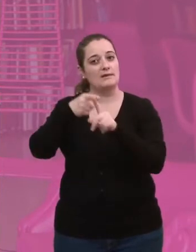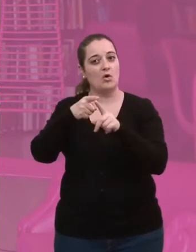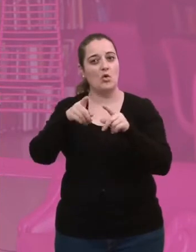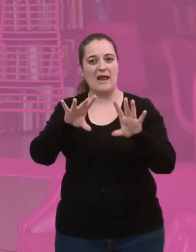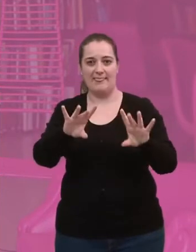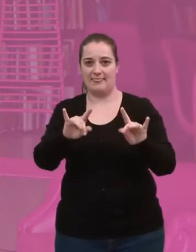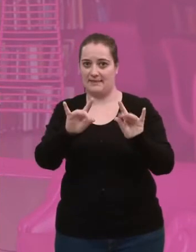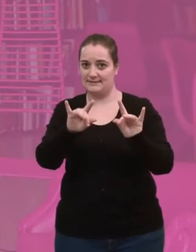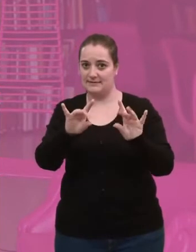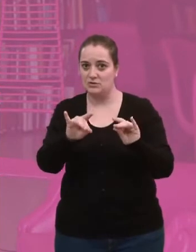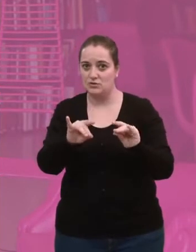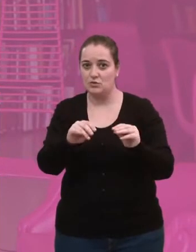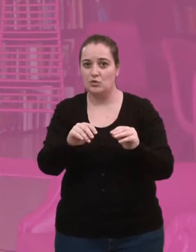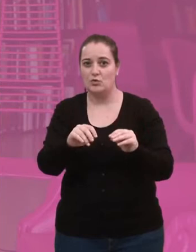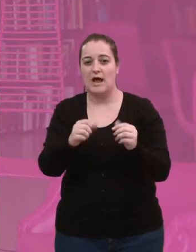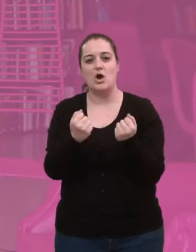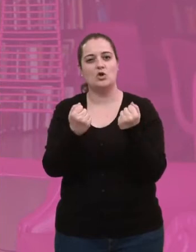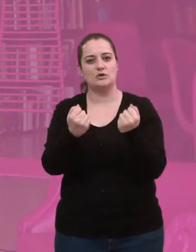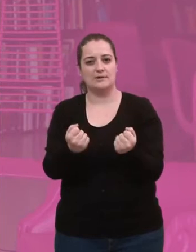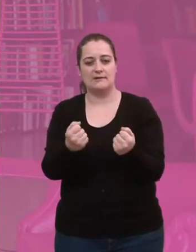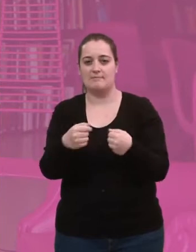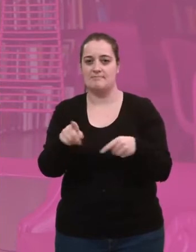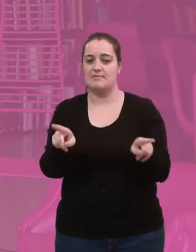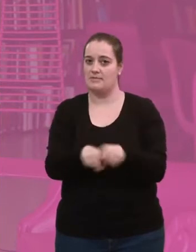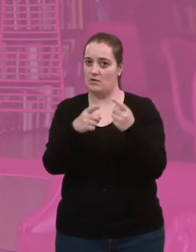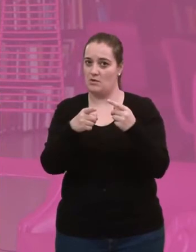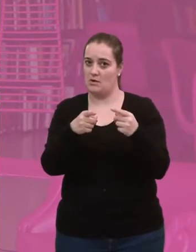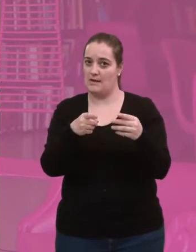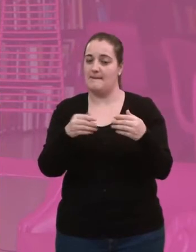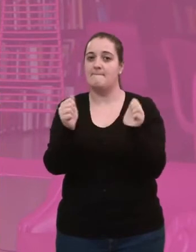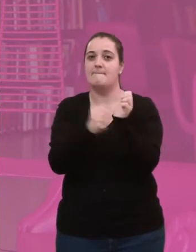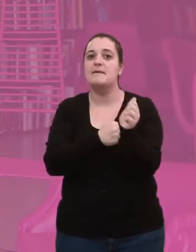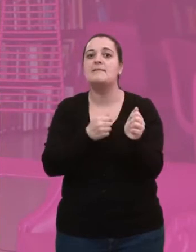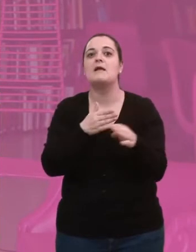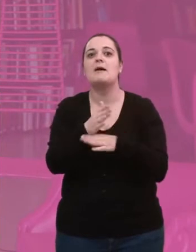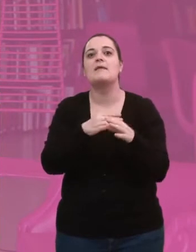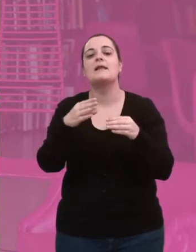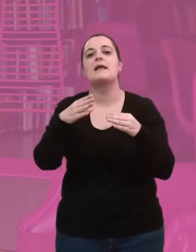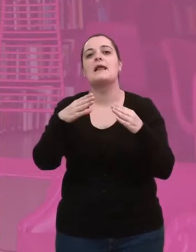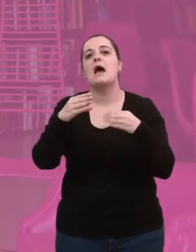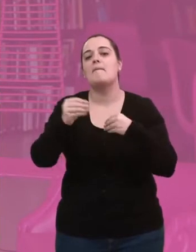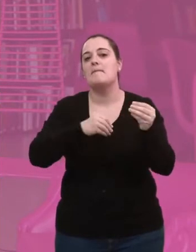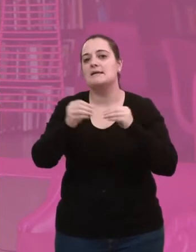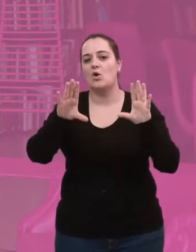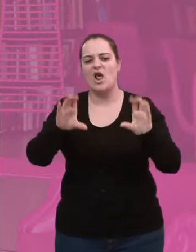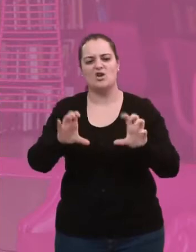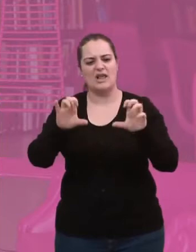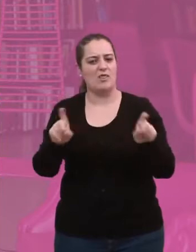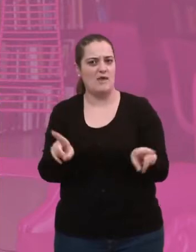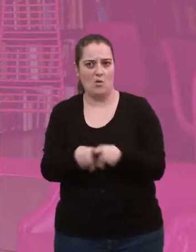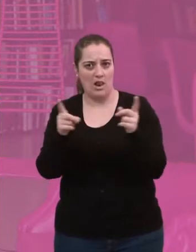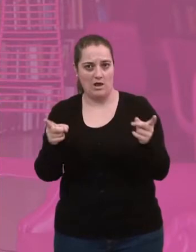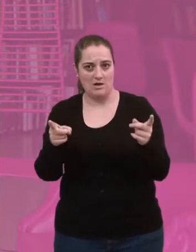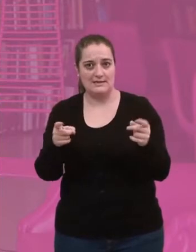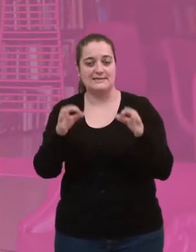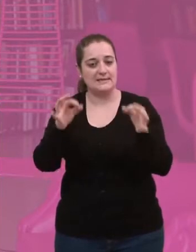para que consiguiéramos una textura o una consistencia que lo mismo nos diera aplicarla sobre metal, que sobre madera, que sobre plástico, que